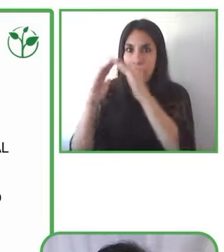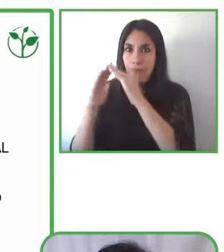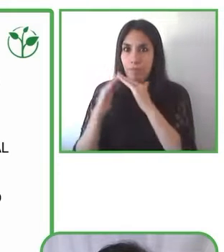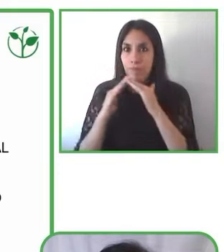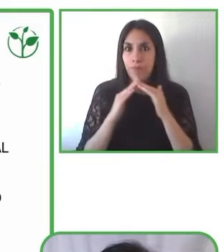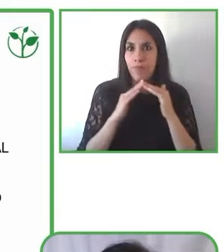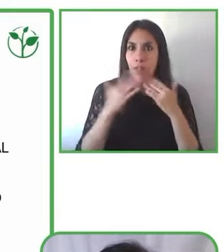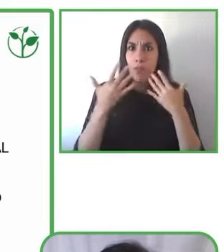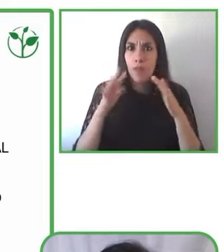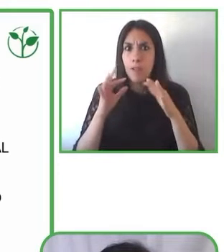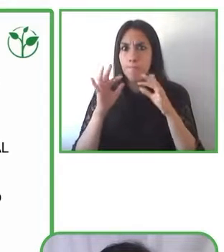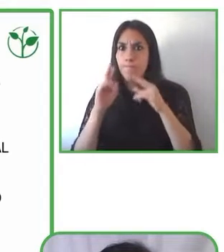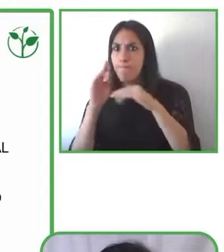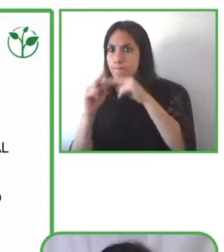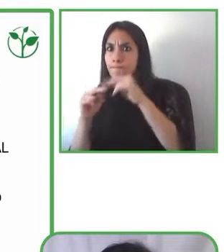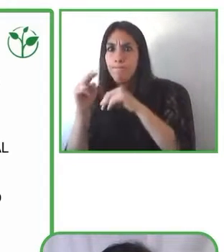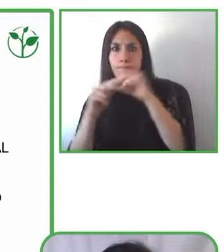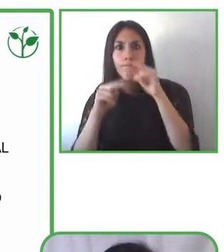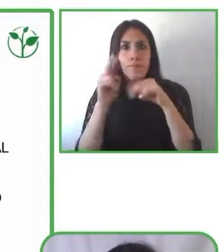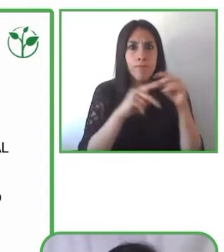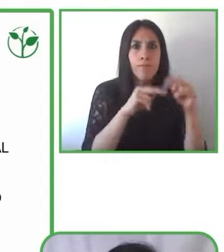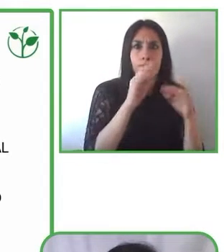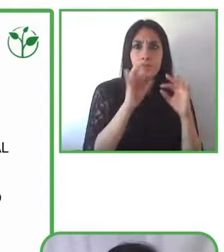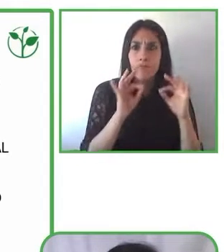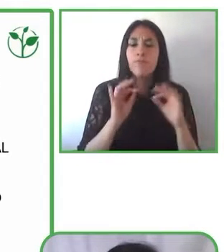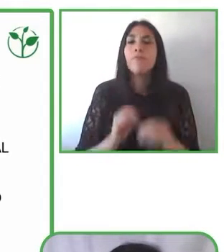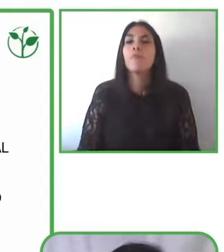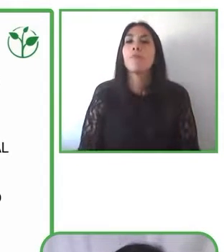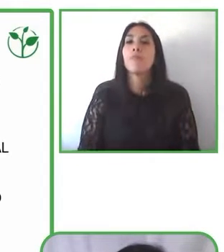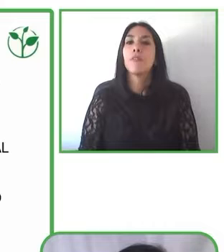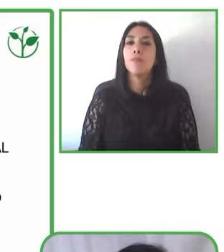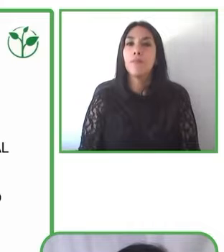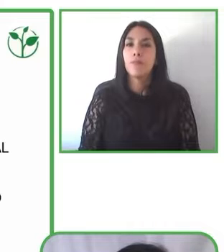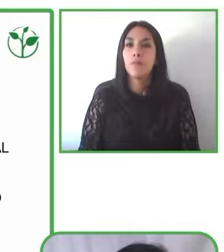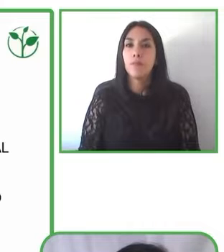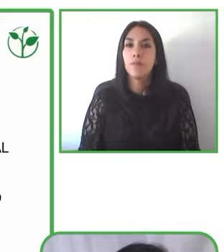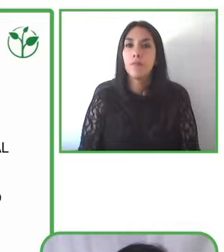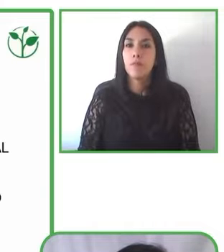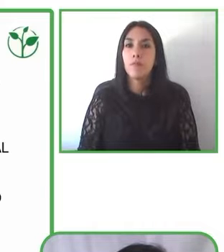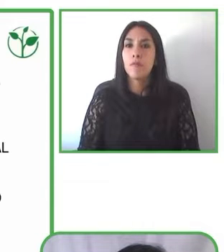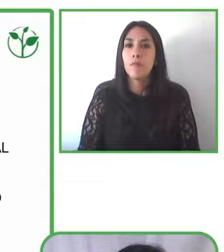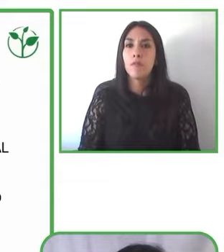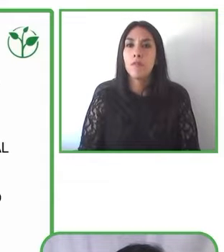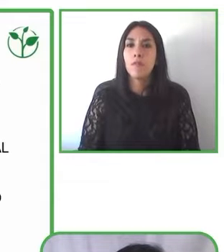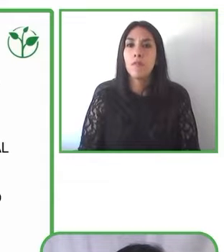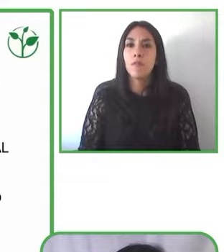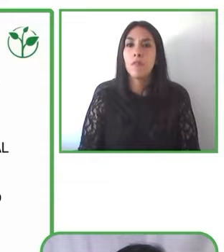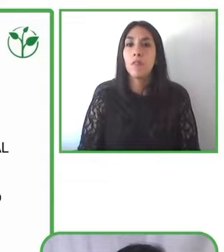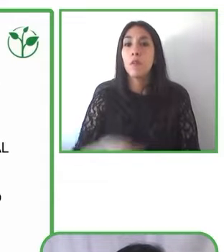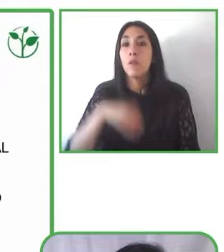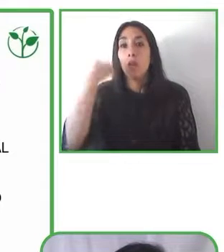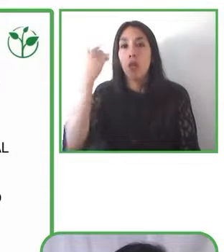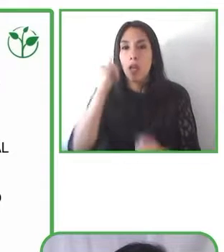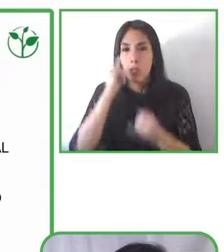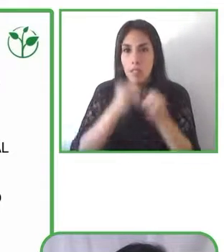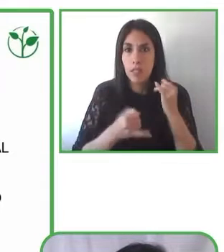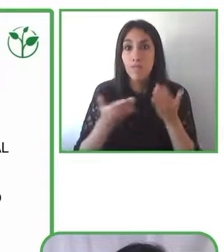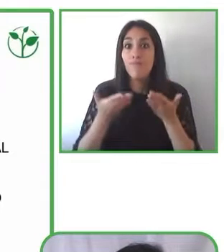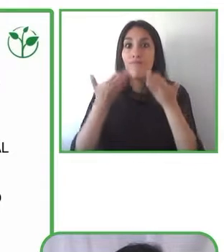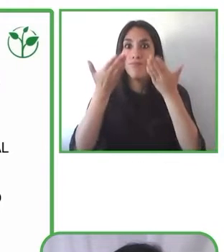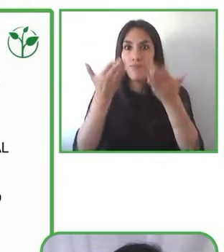vinculando unos con otros y que, en definitiva, ofrecen al ciudadano esta independencia y